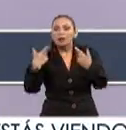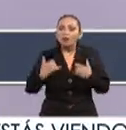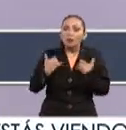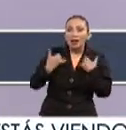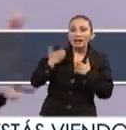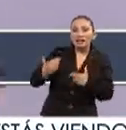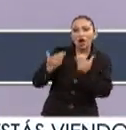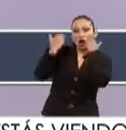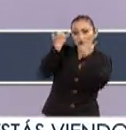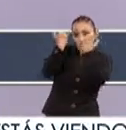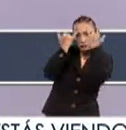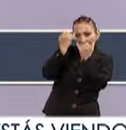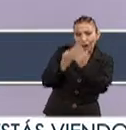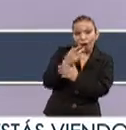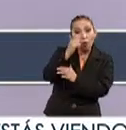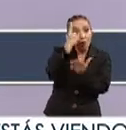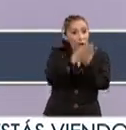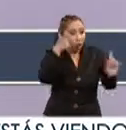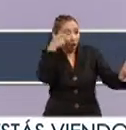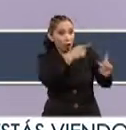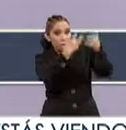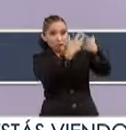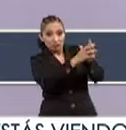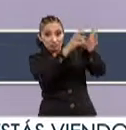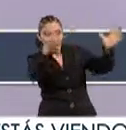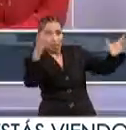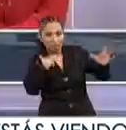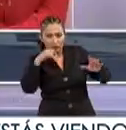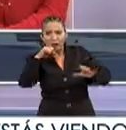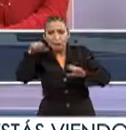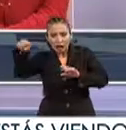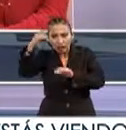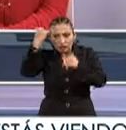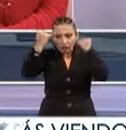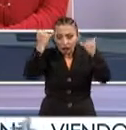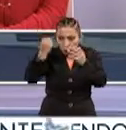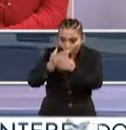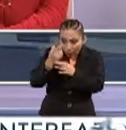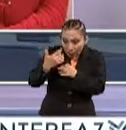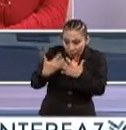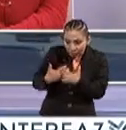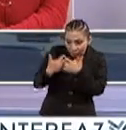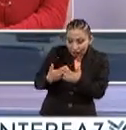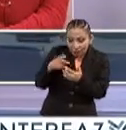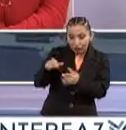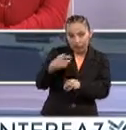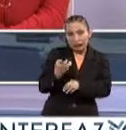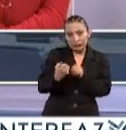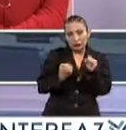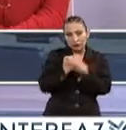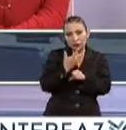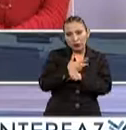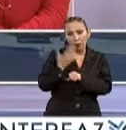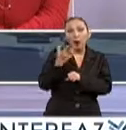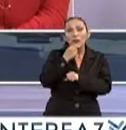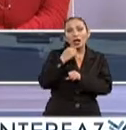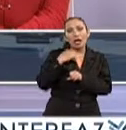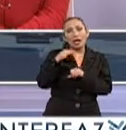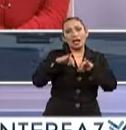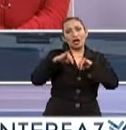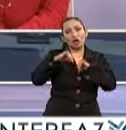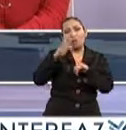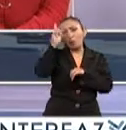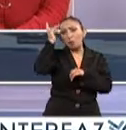y no solo a los gigantes de la tecnología y del desarrollo, y también al gobierno. Este año incluso tenemos a uno de los geopolíticos más